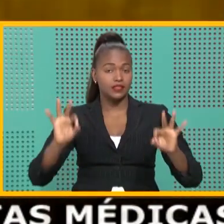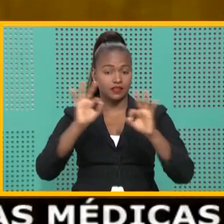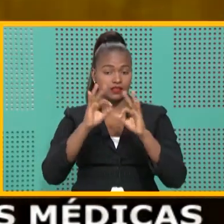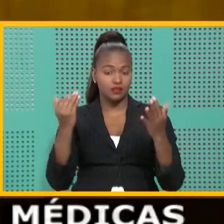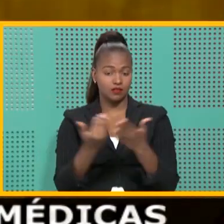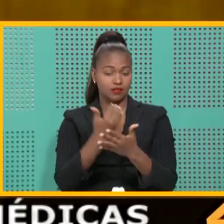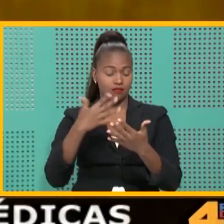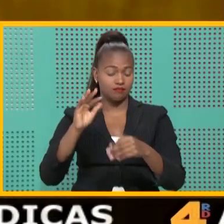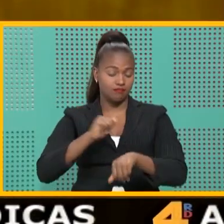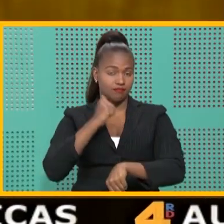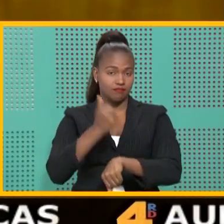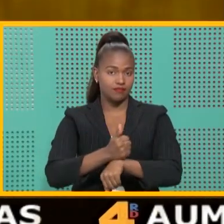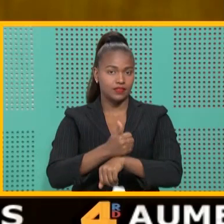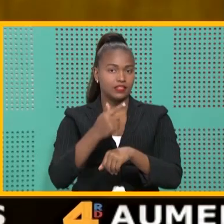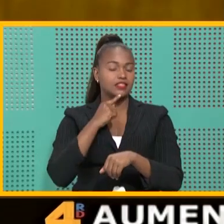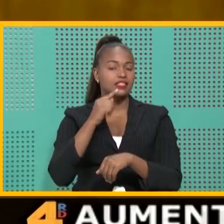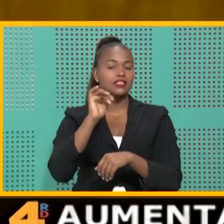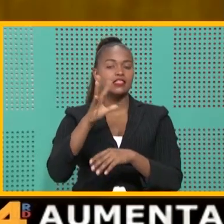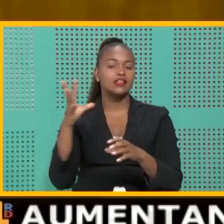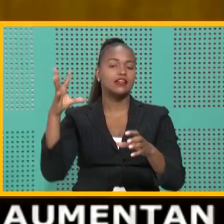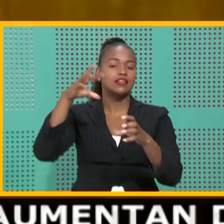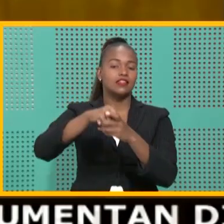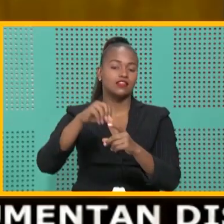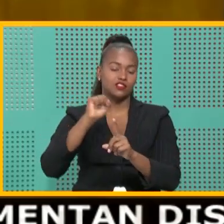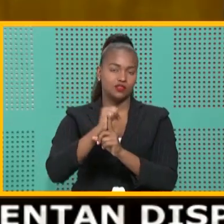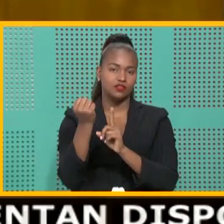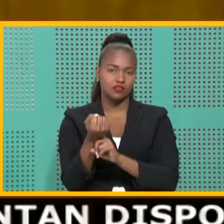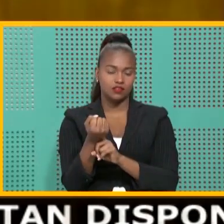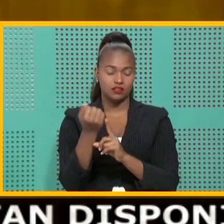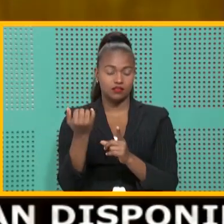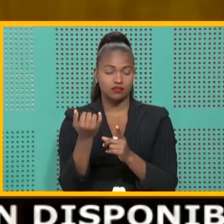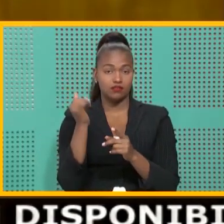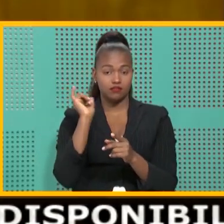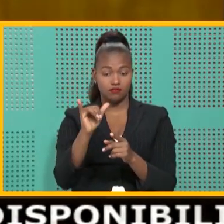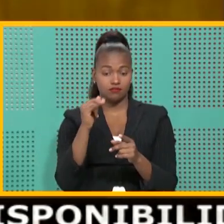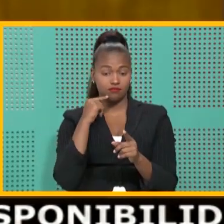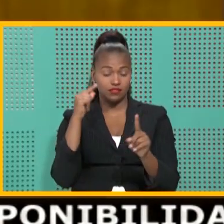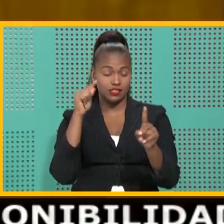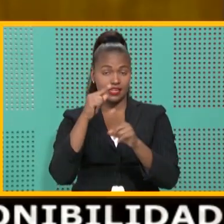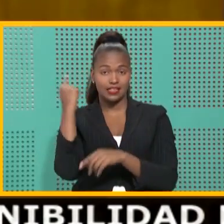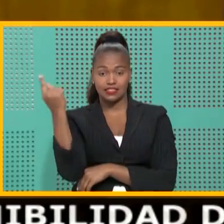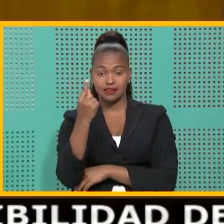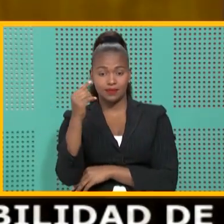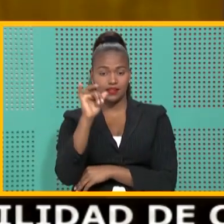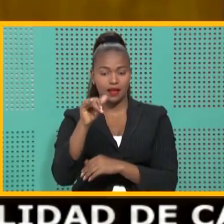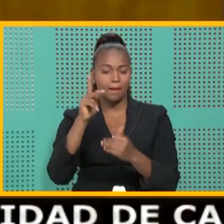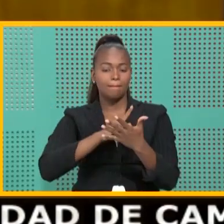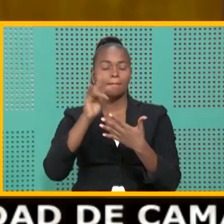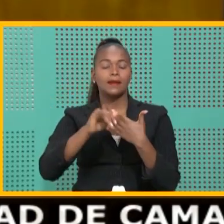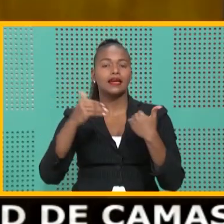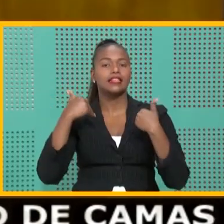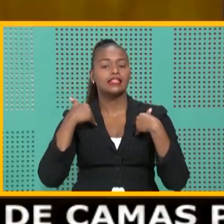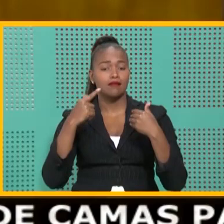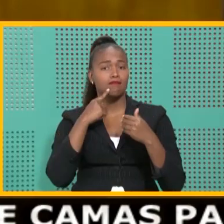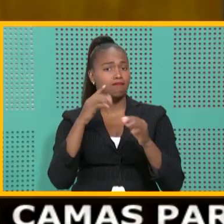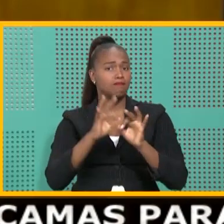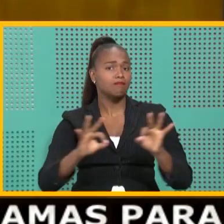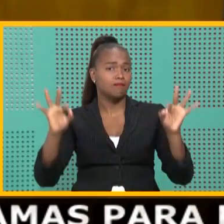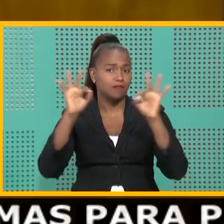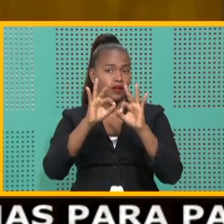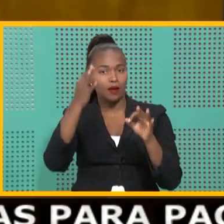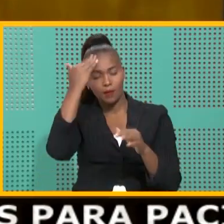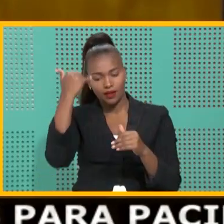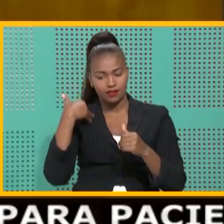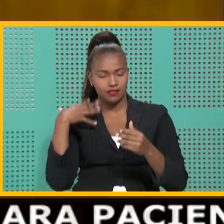implementado era el de la reinserción social, aspecto en el que el presente proyecto adquiere relevancia, pues se